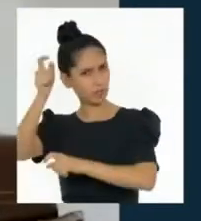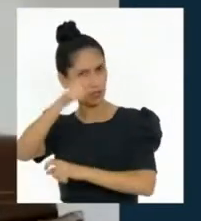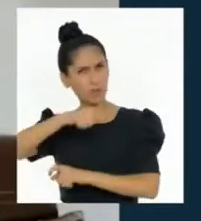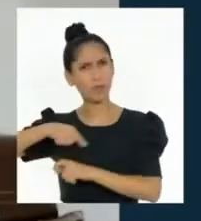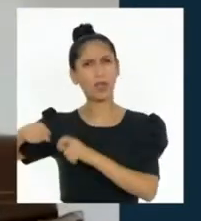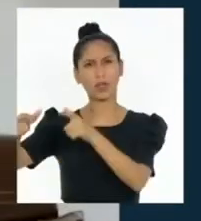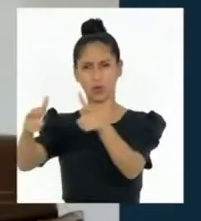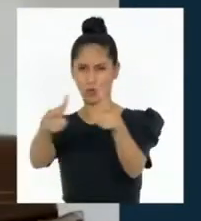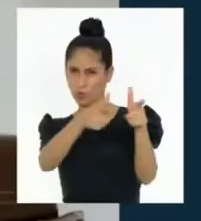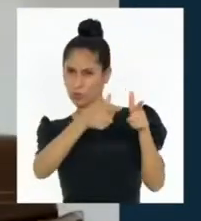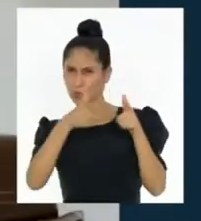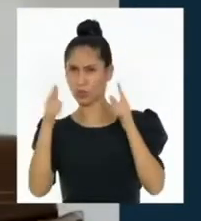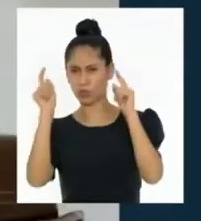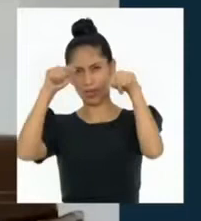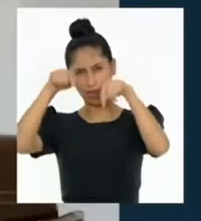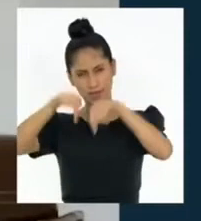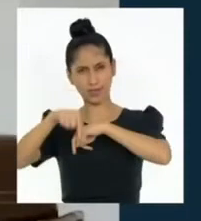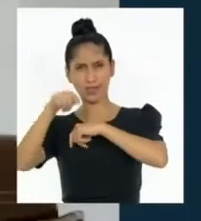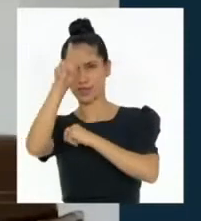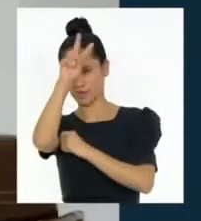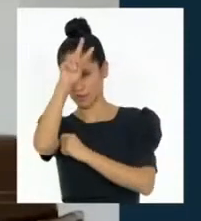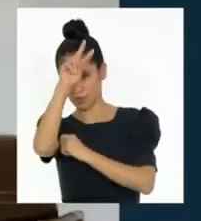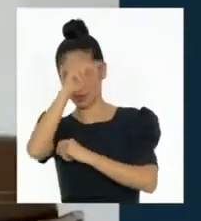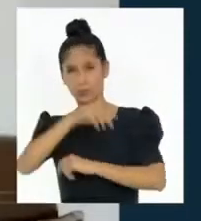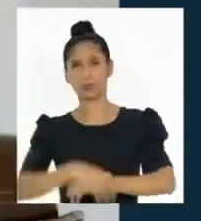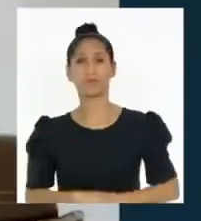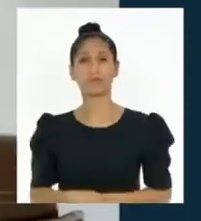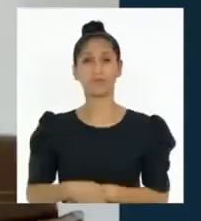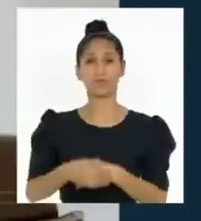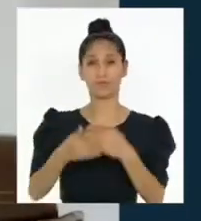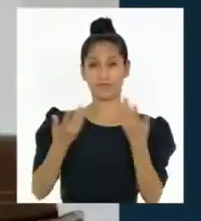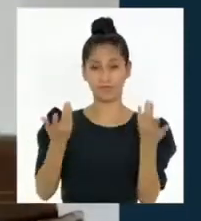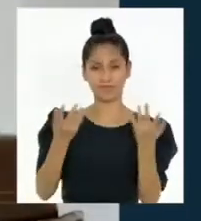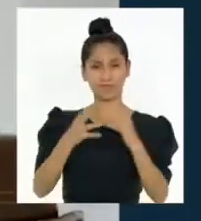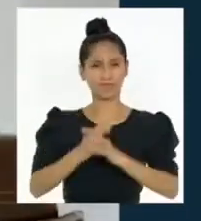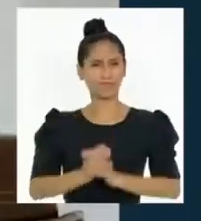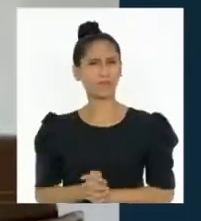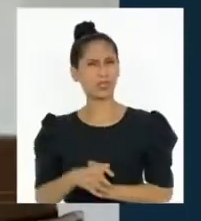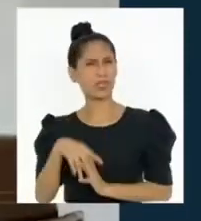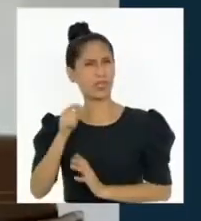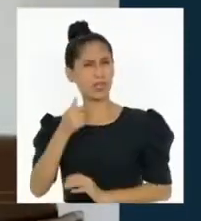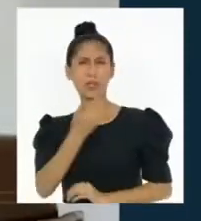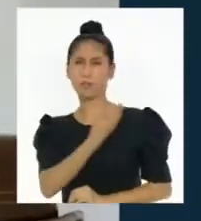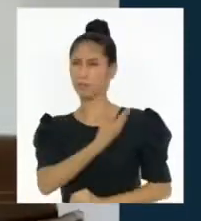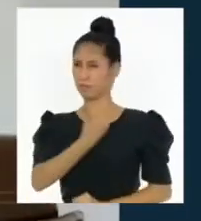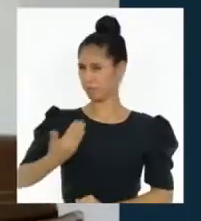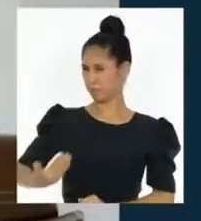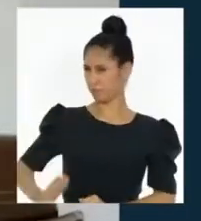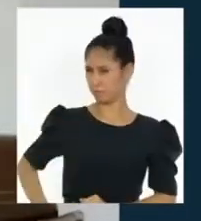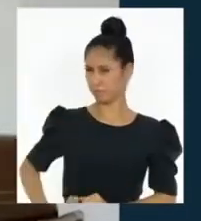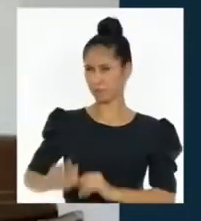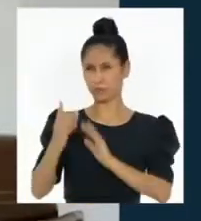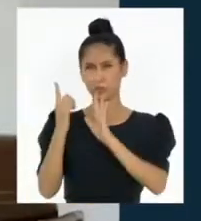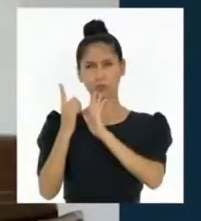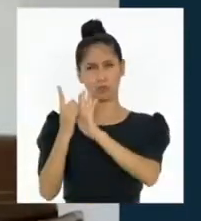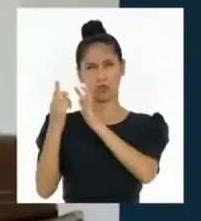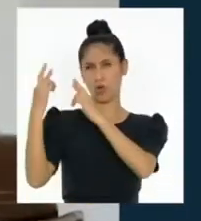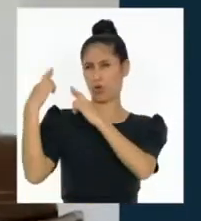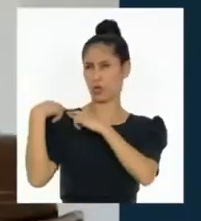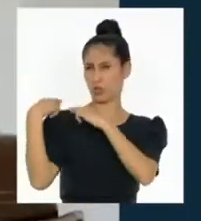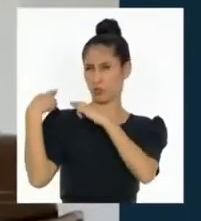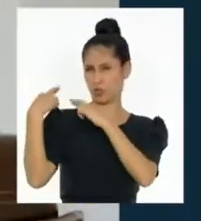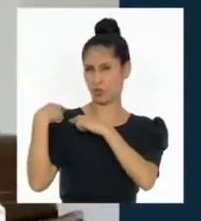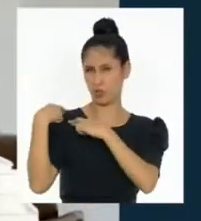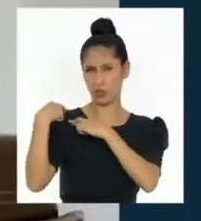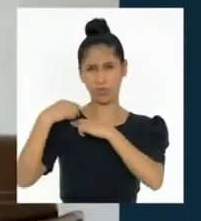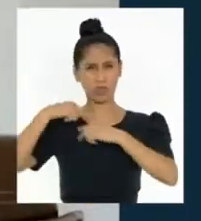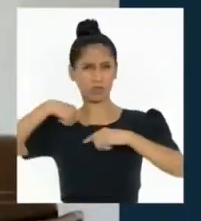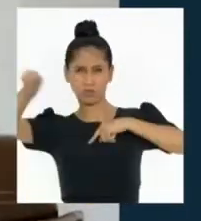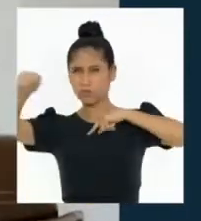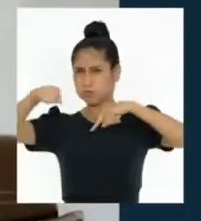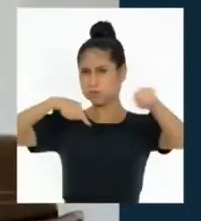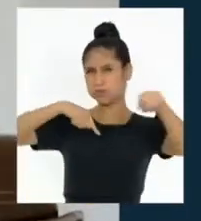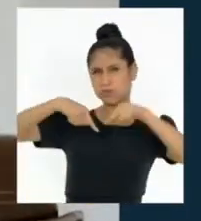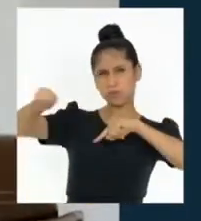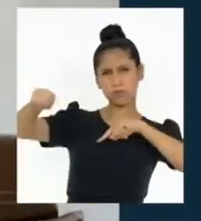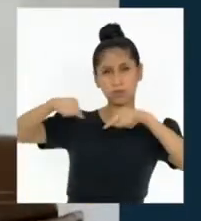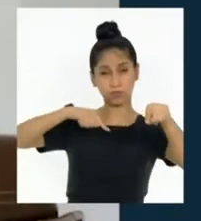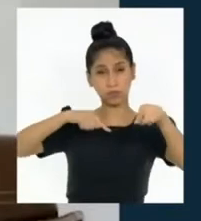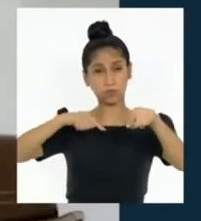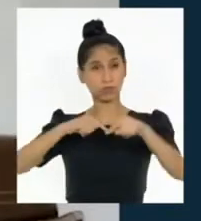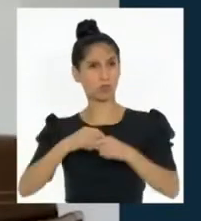congresistas y el parlamento andino. El presidente tiene la función de promulgar, mandar, ejecutar,